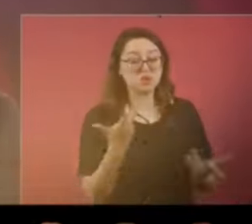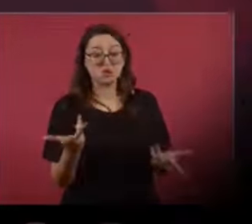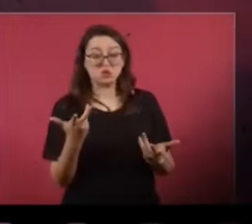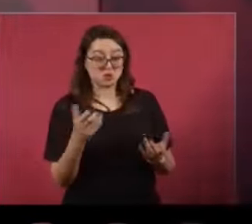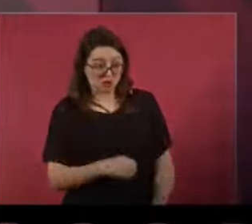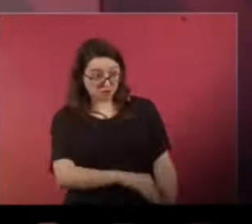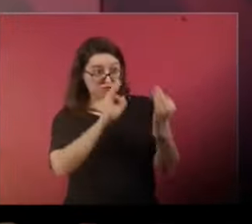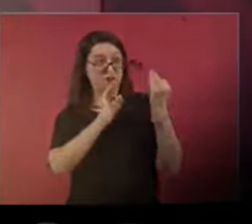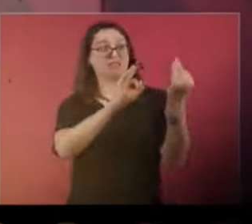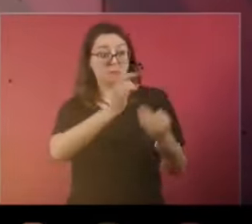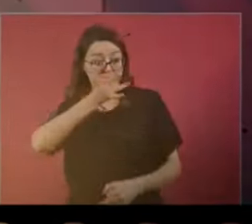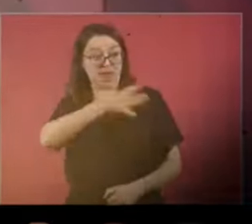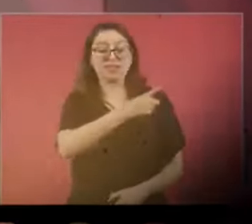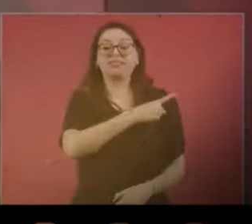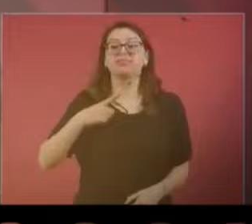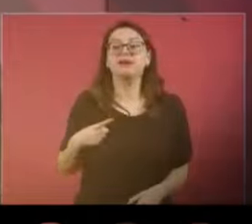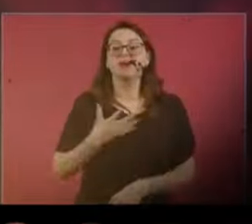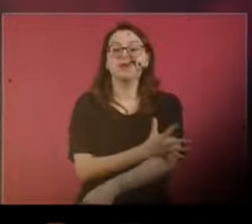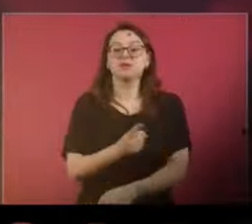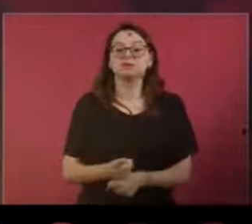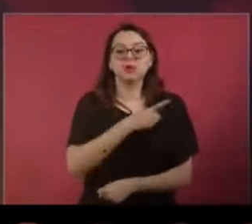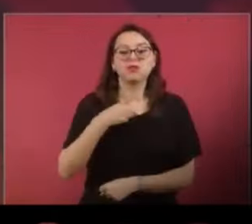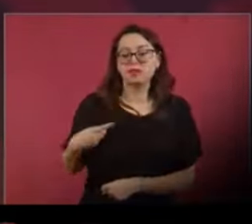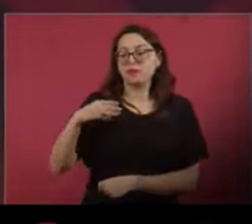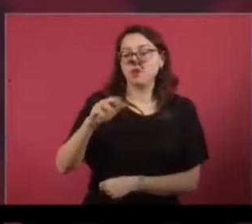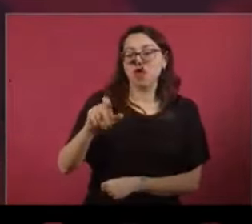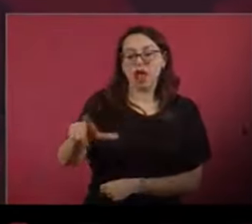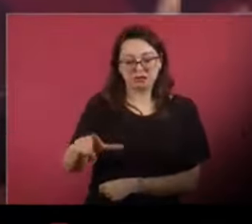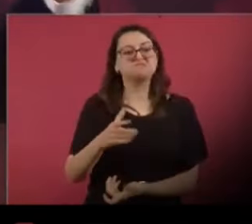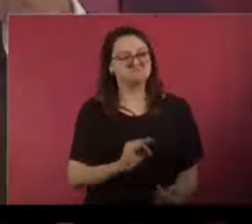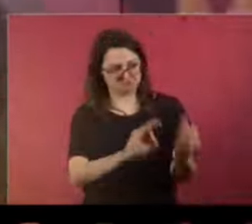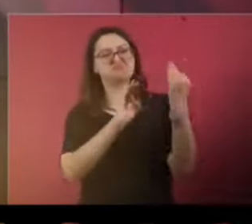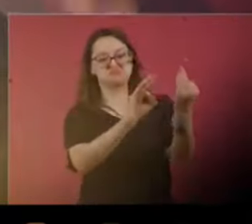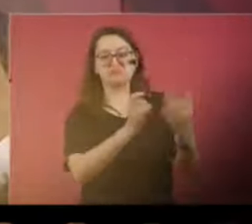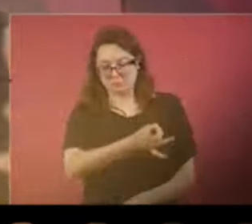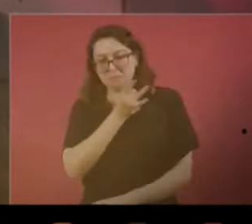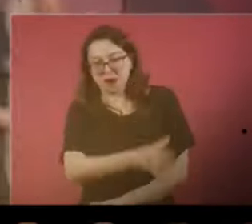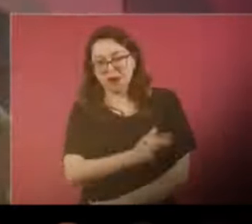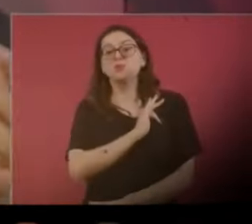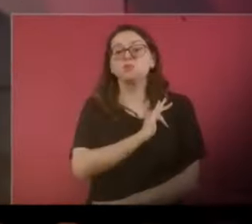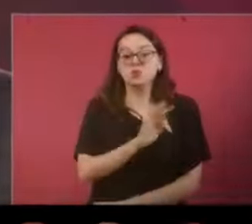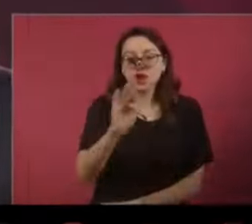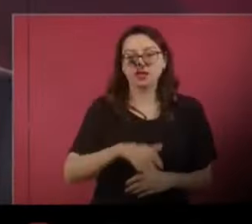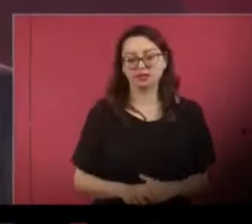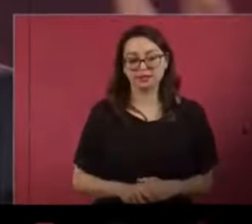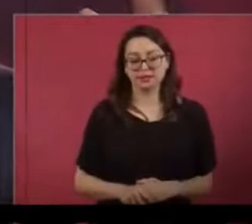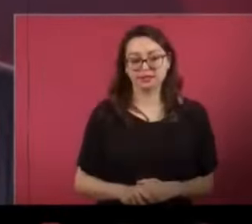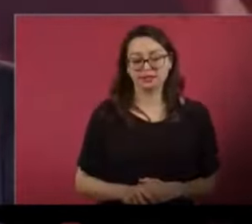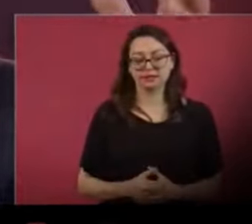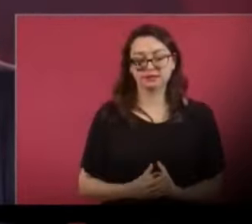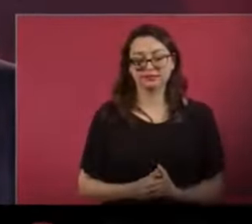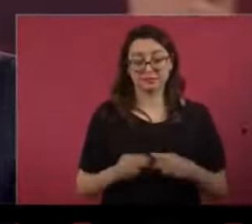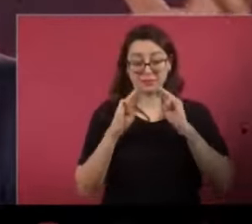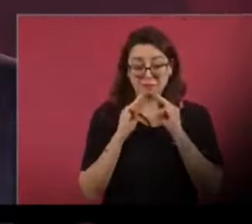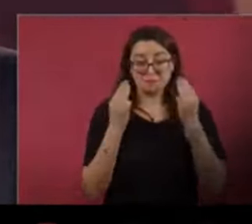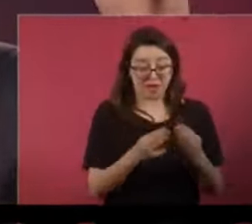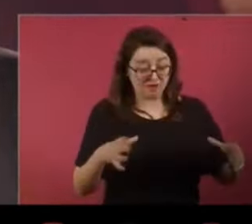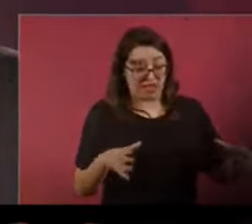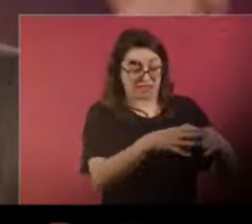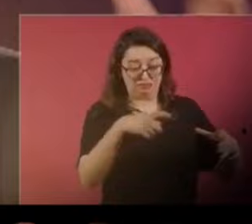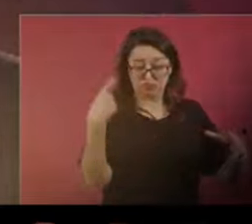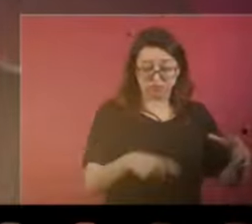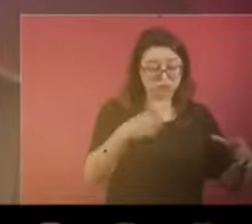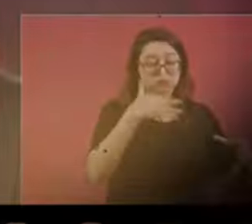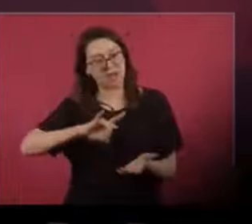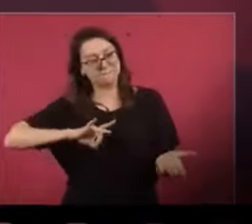autoridad moral. Solo con honestidad puede uno enfrentar a la mafia de poder, a la oligarquía,